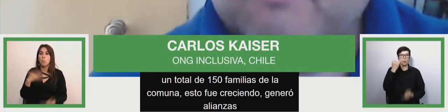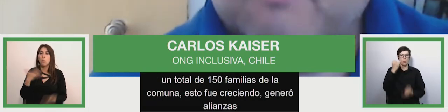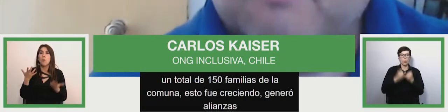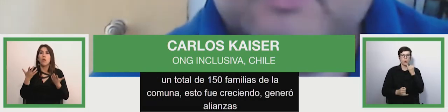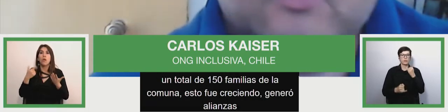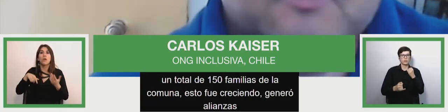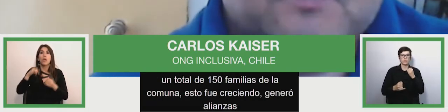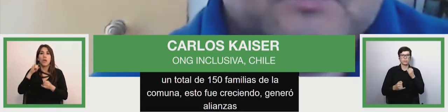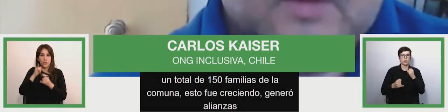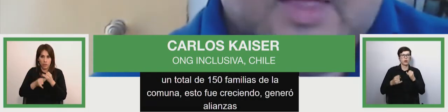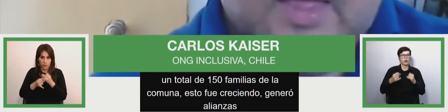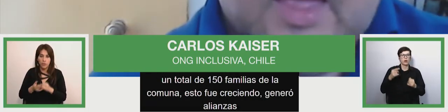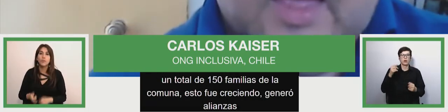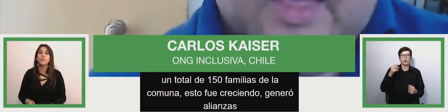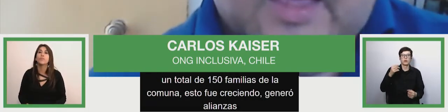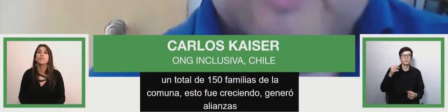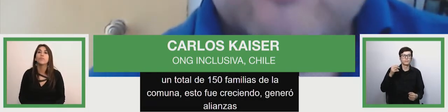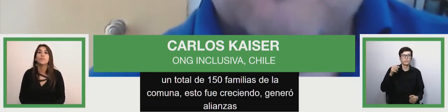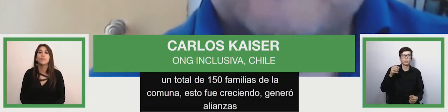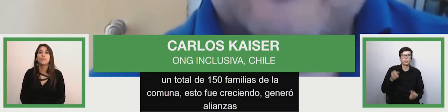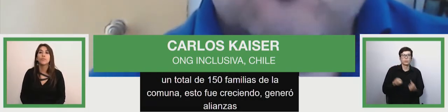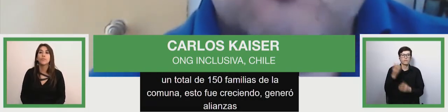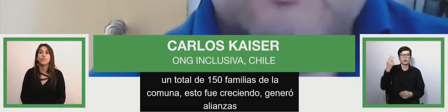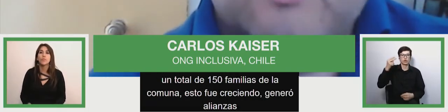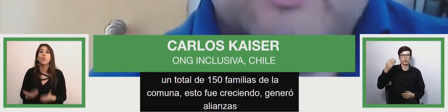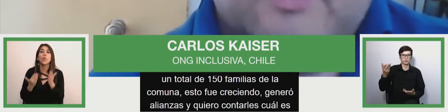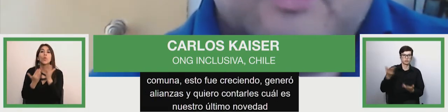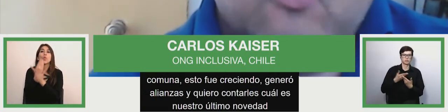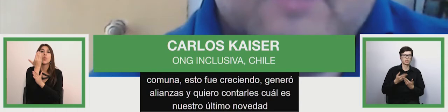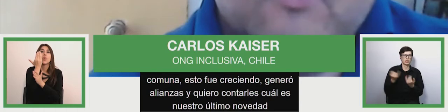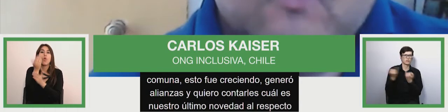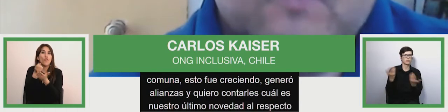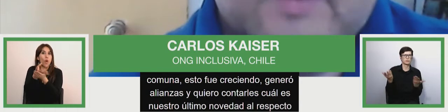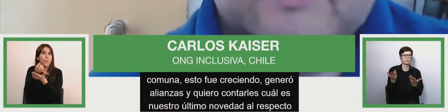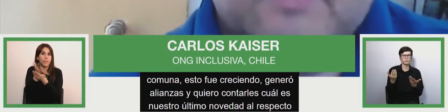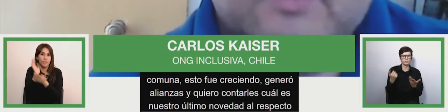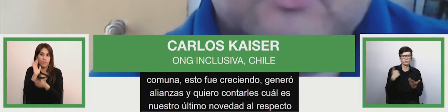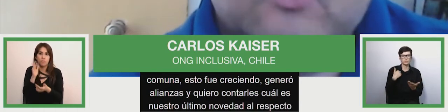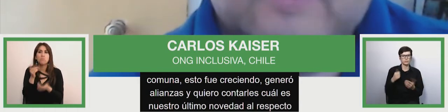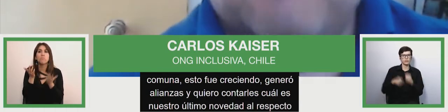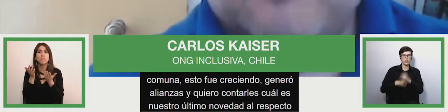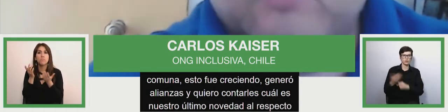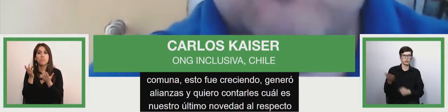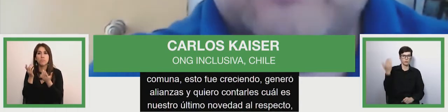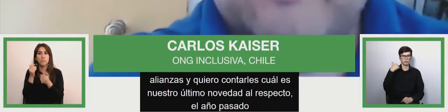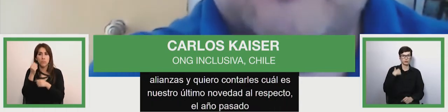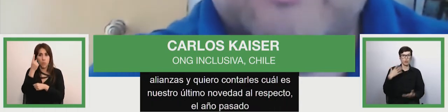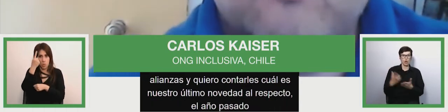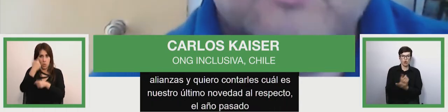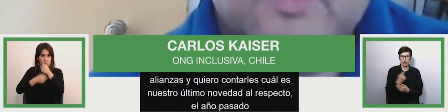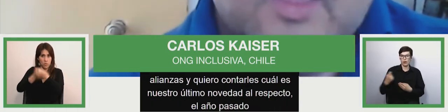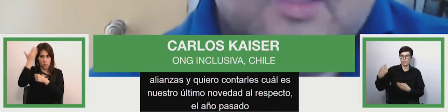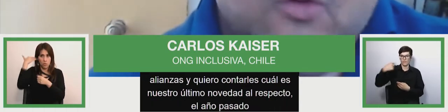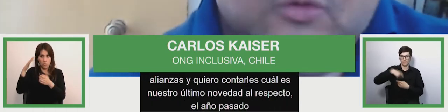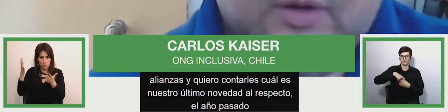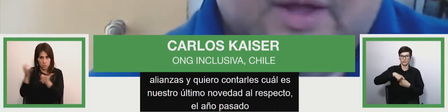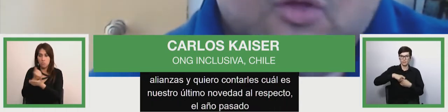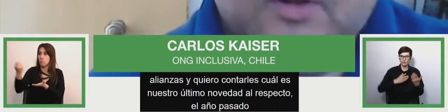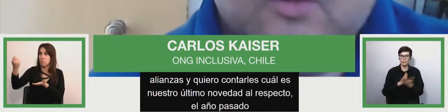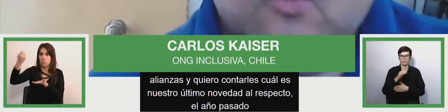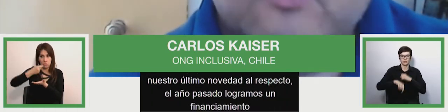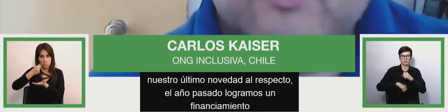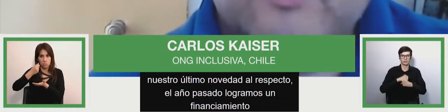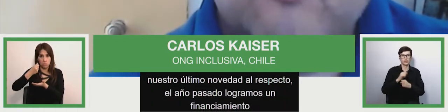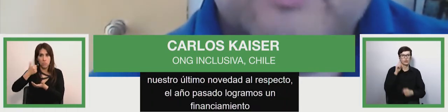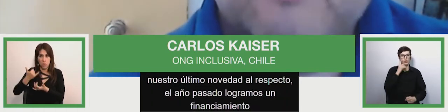novedades al respecto el año pasado logramos un financiamiento que se empezó a ejecutar este año otorgado